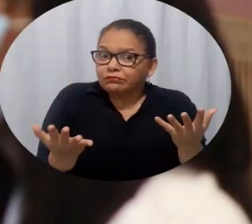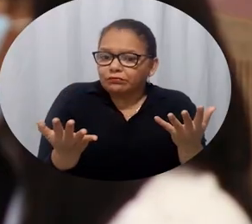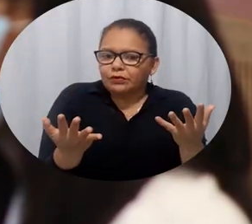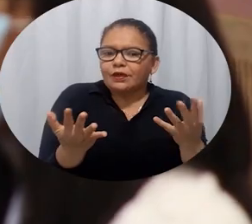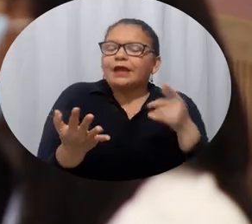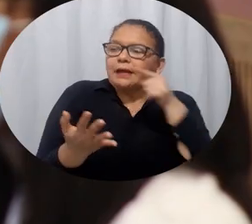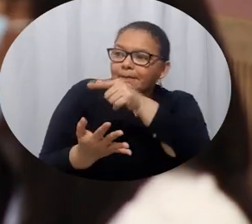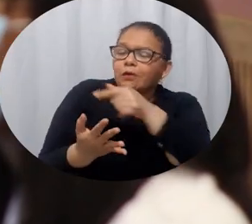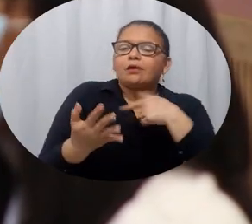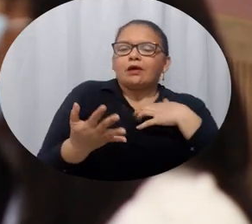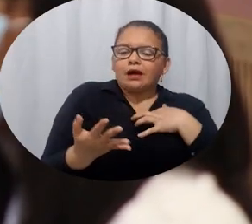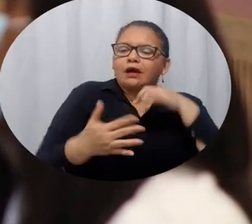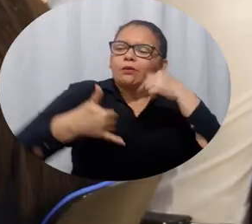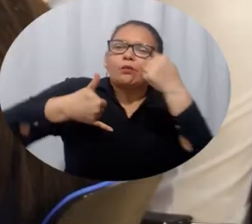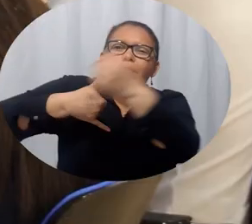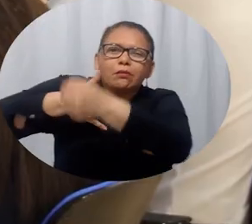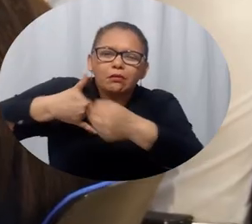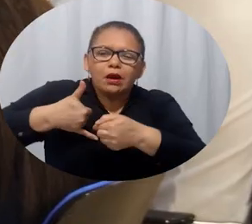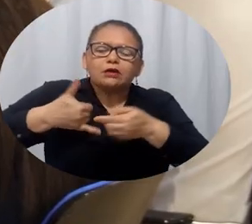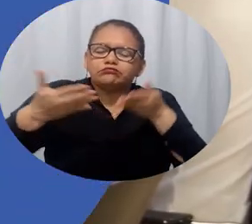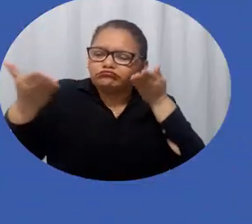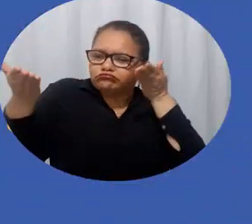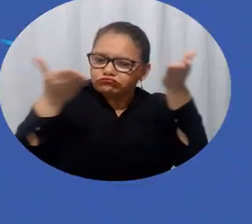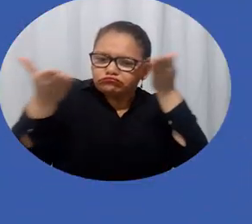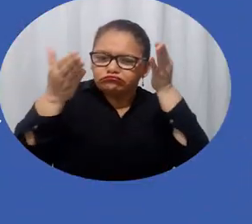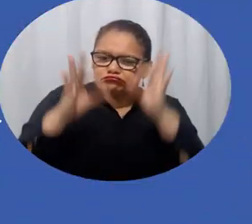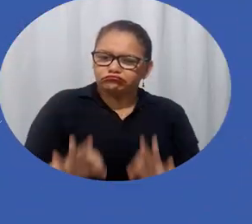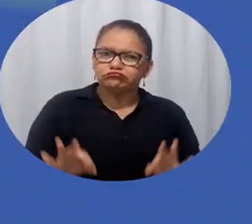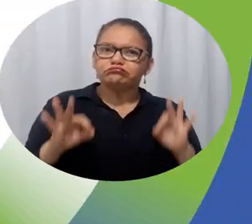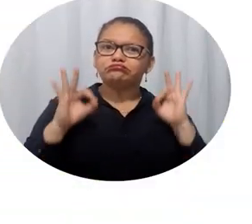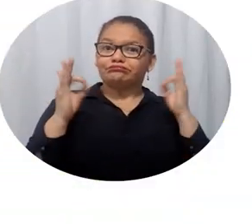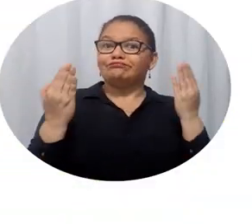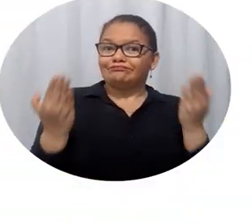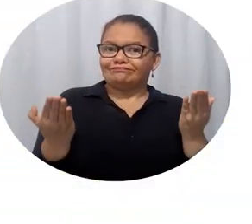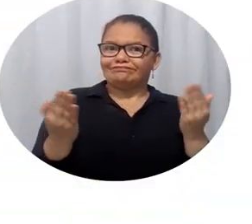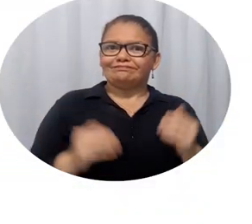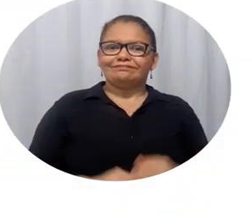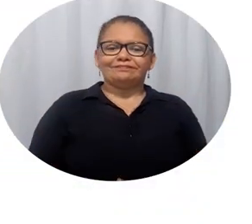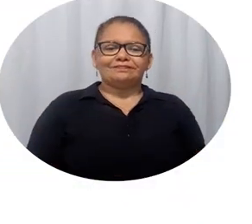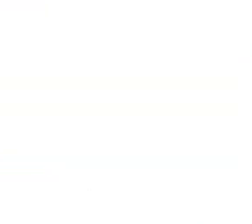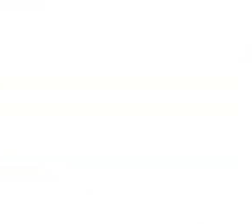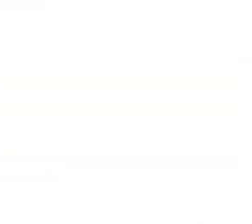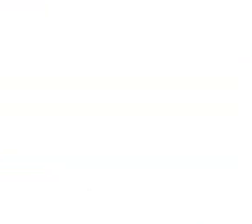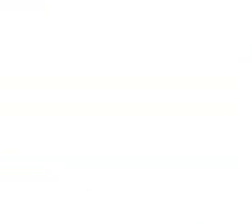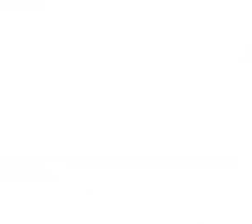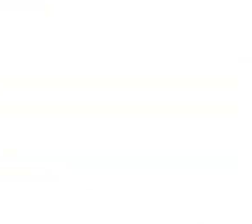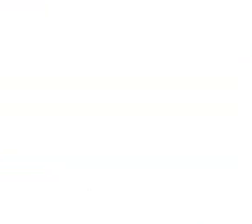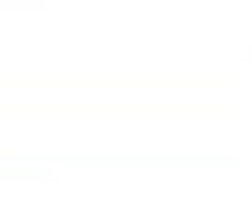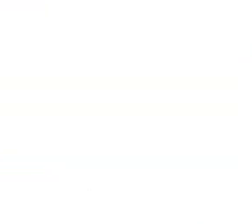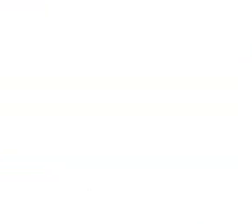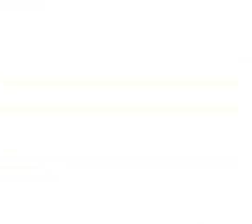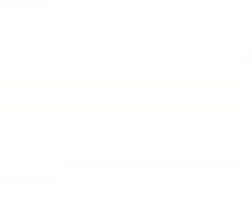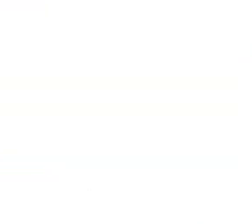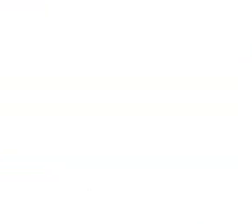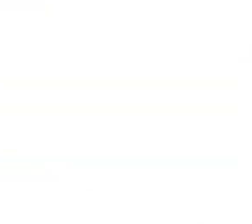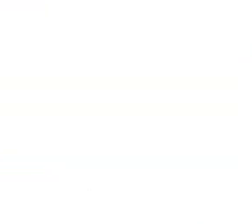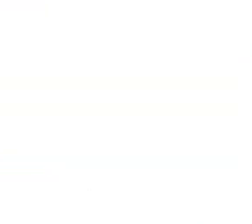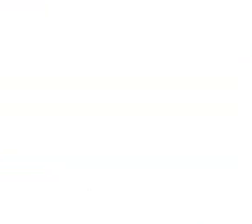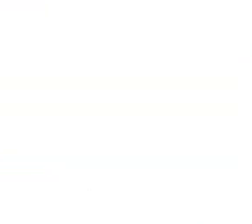desde las regiones prestemos un mejor servicio. Universidad del Magdalena, aún más incluyente e